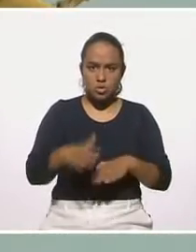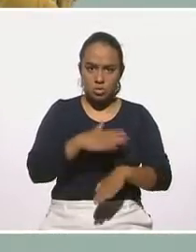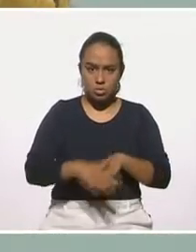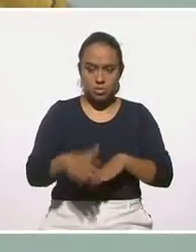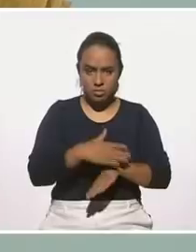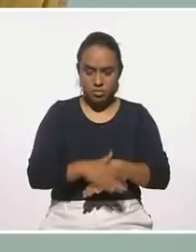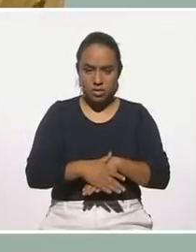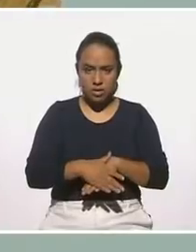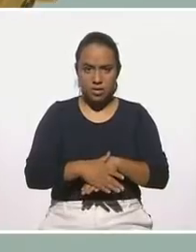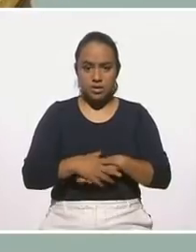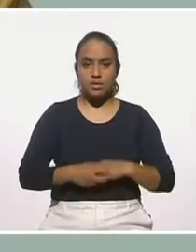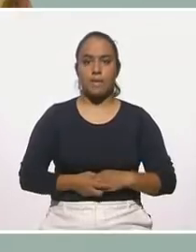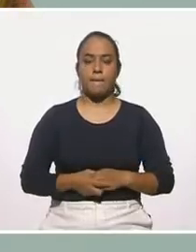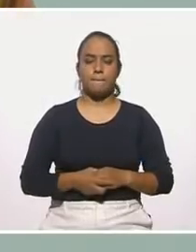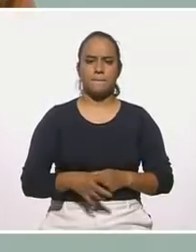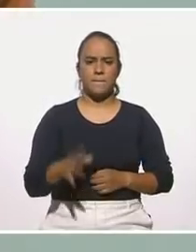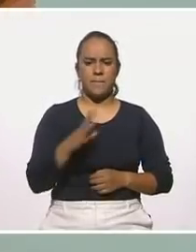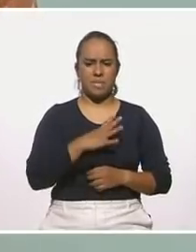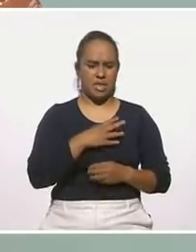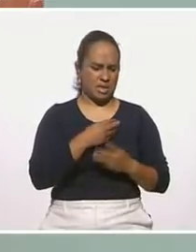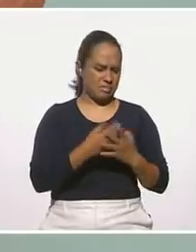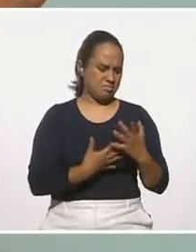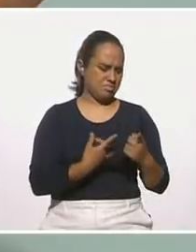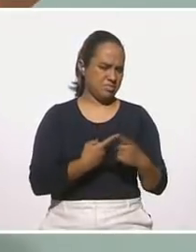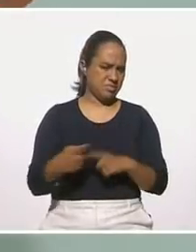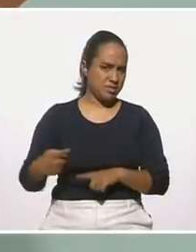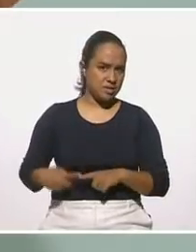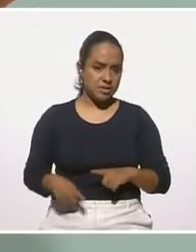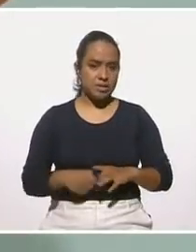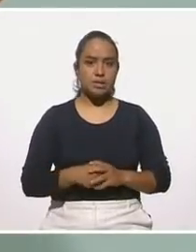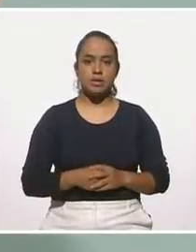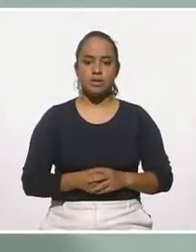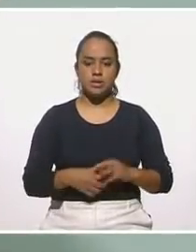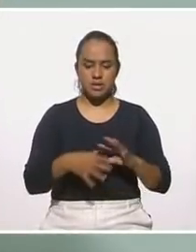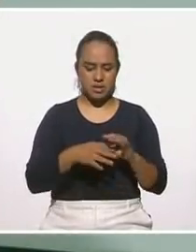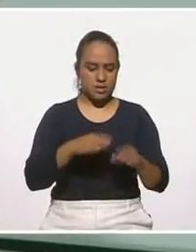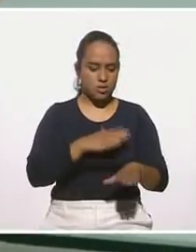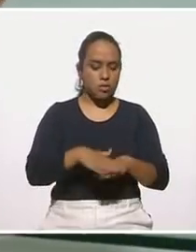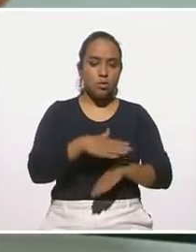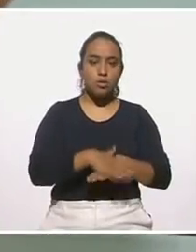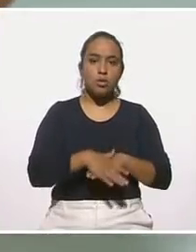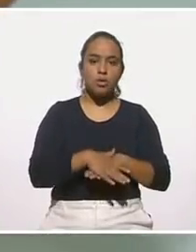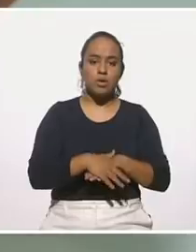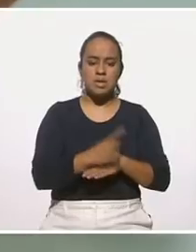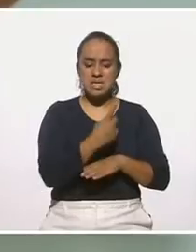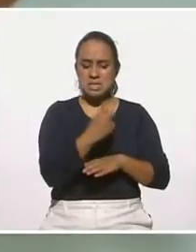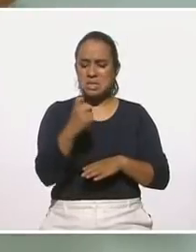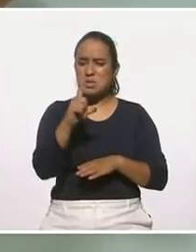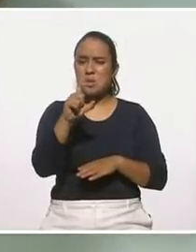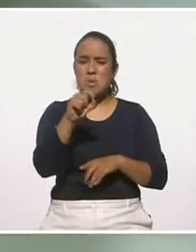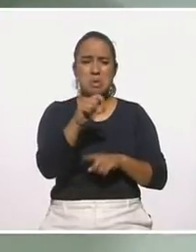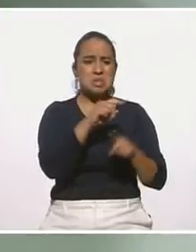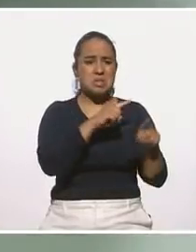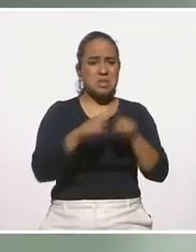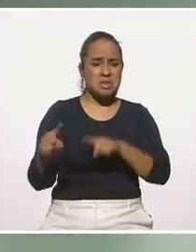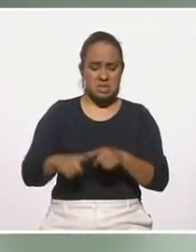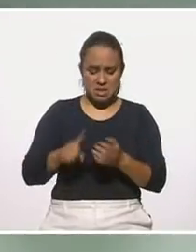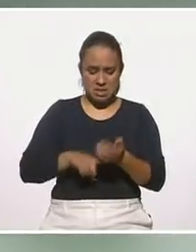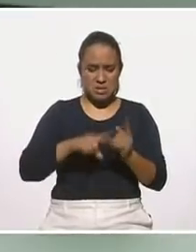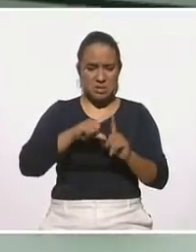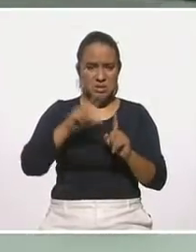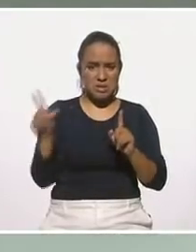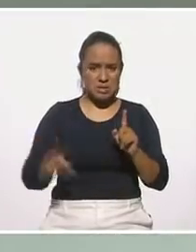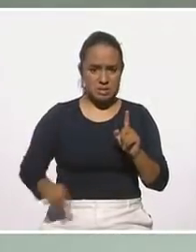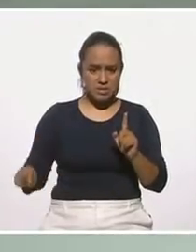que tenemos muchas cactáceas. Hablamos de nopales de 120 especies en la República Mexicana.